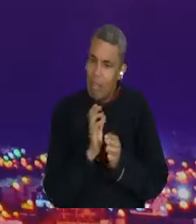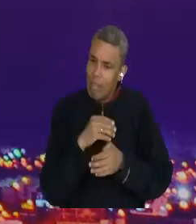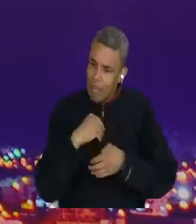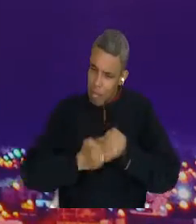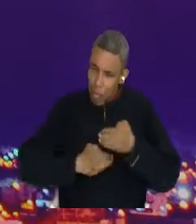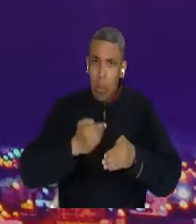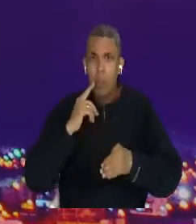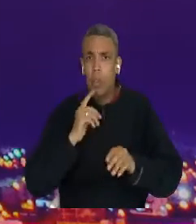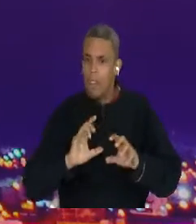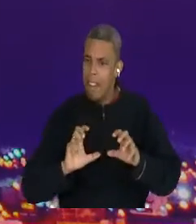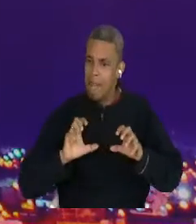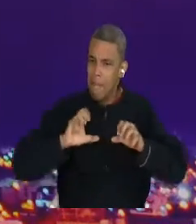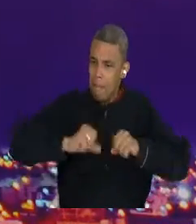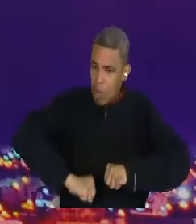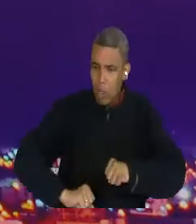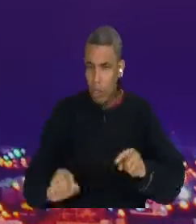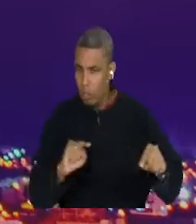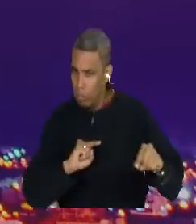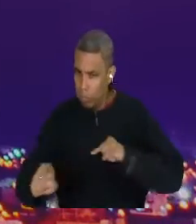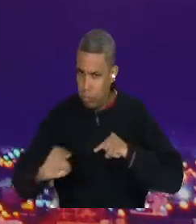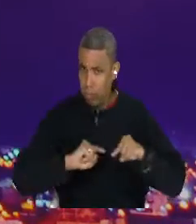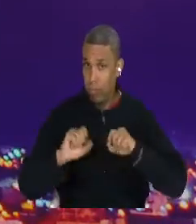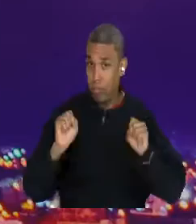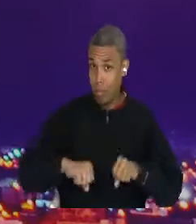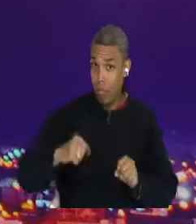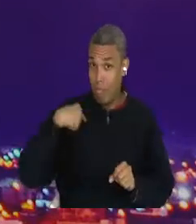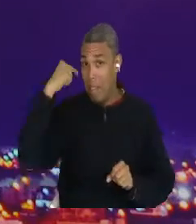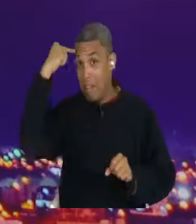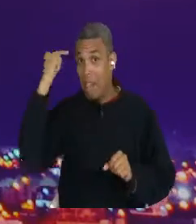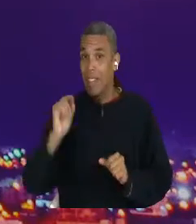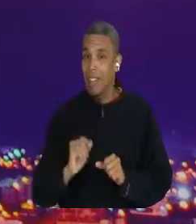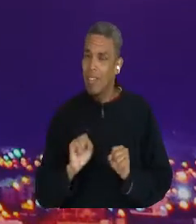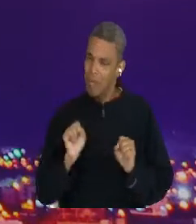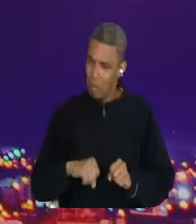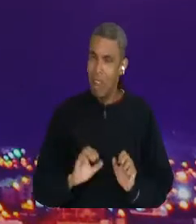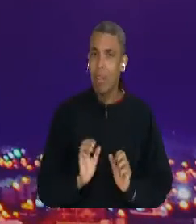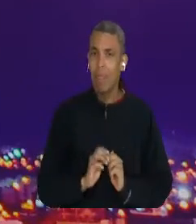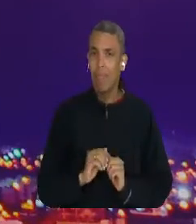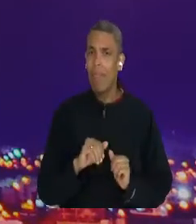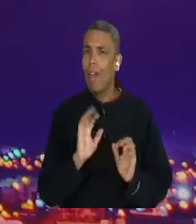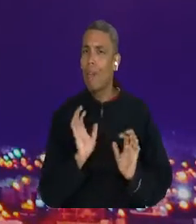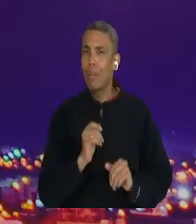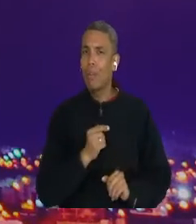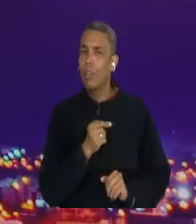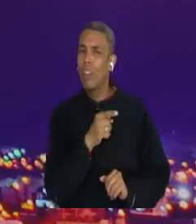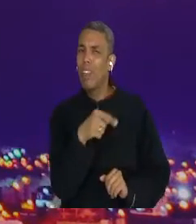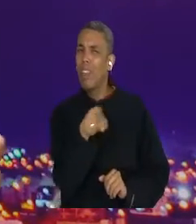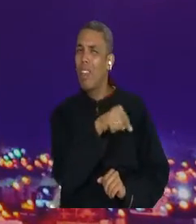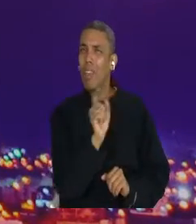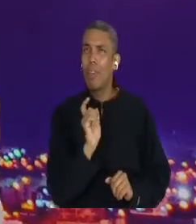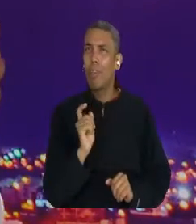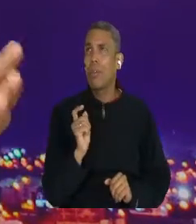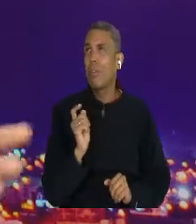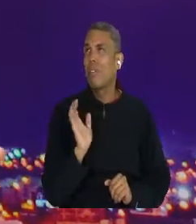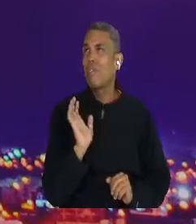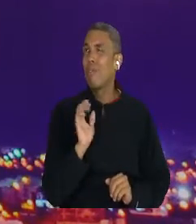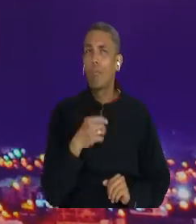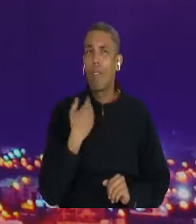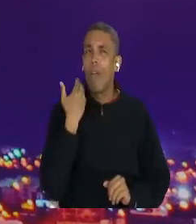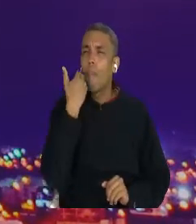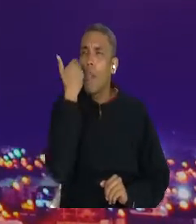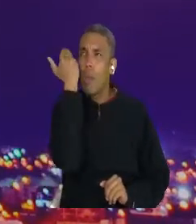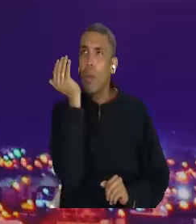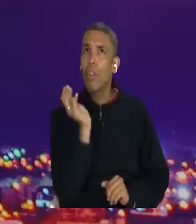conscientes de que podemos pensar diferente y generar grandes cambios. Uno de ellos es empezar por